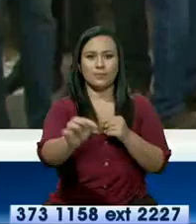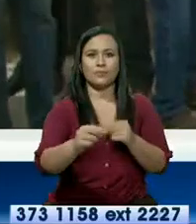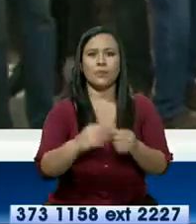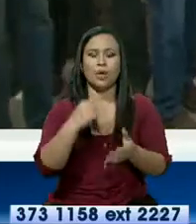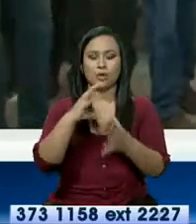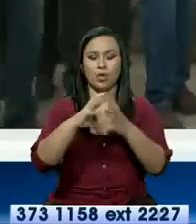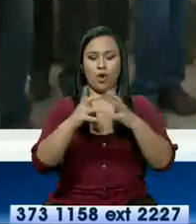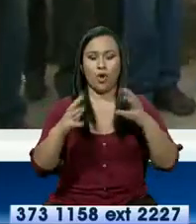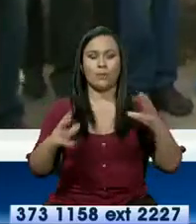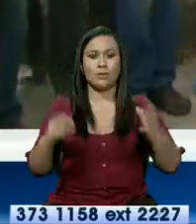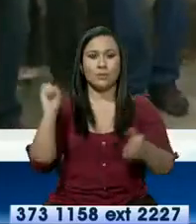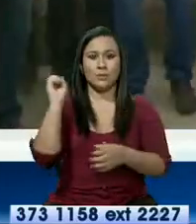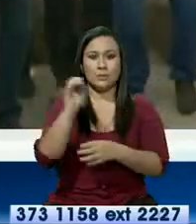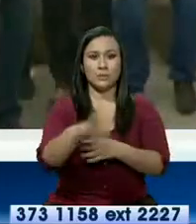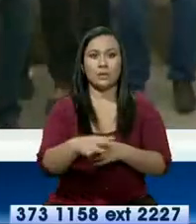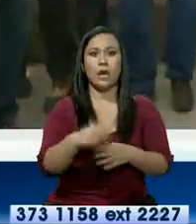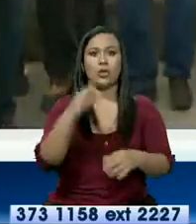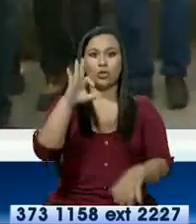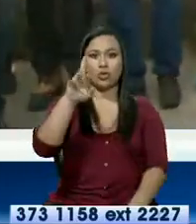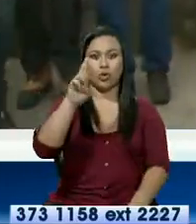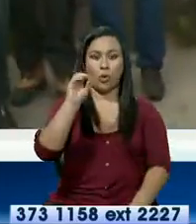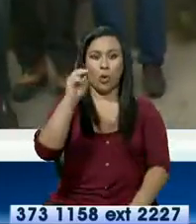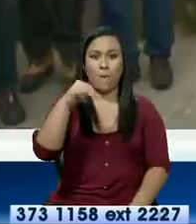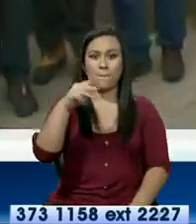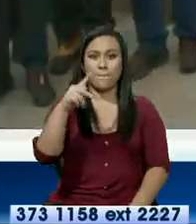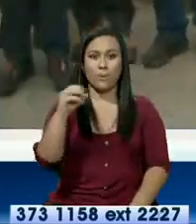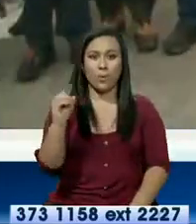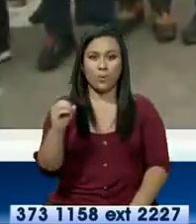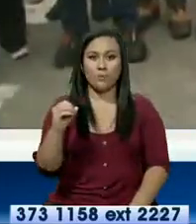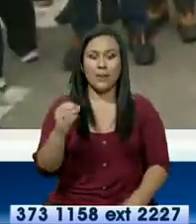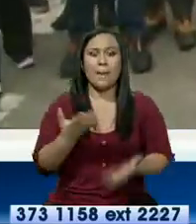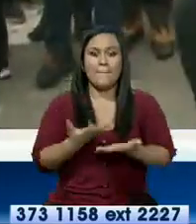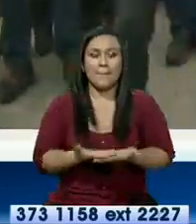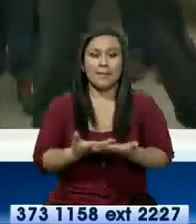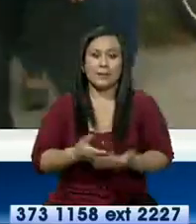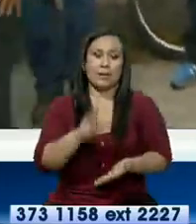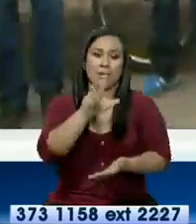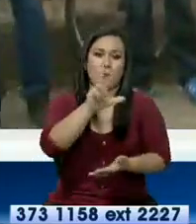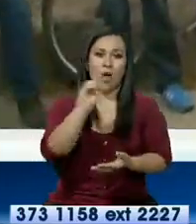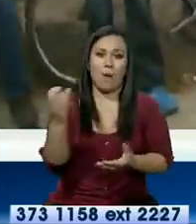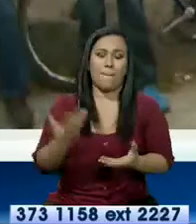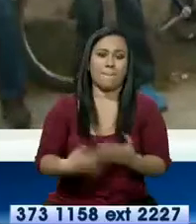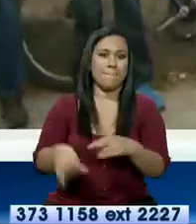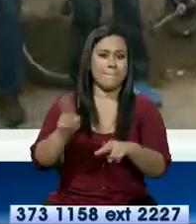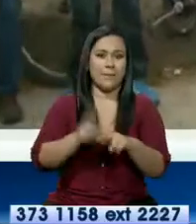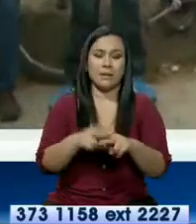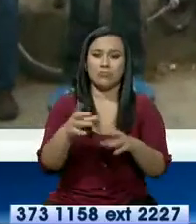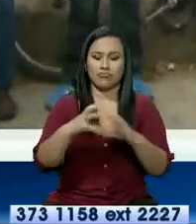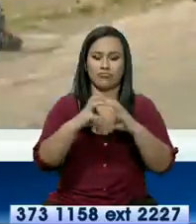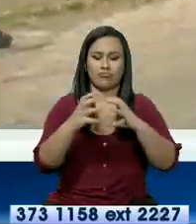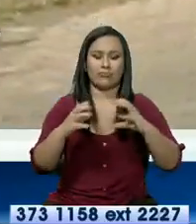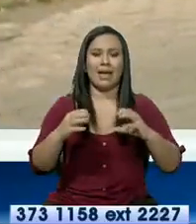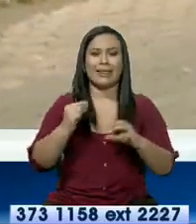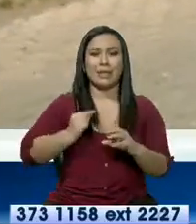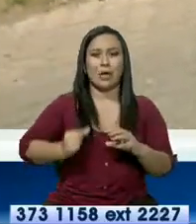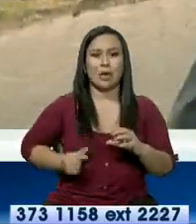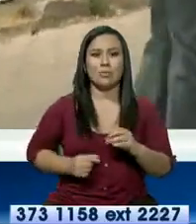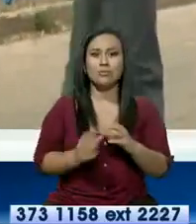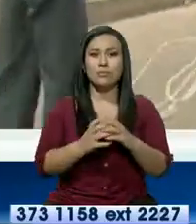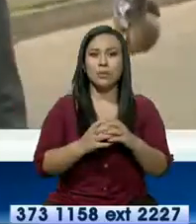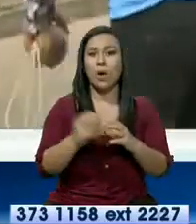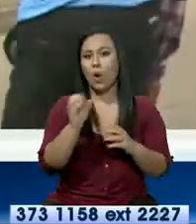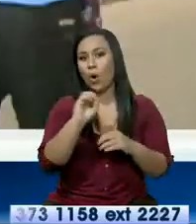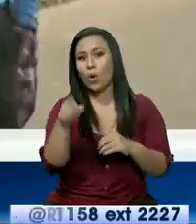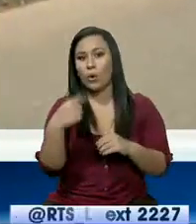Trompos gigantes. El trompo puede tener un peso de tres o más libras, confeccionado con madera de corate o de otra